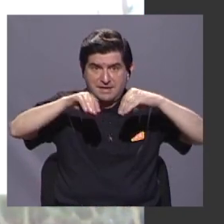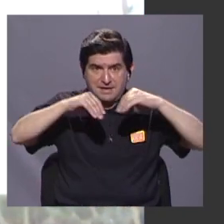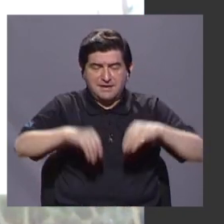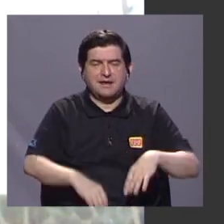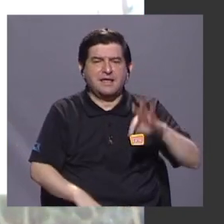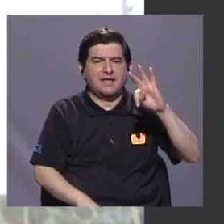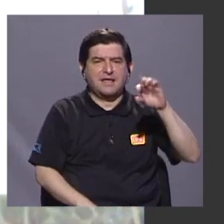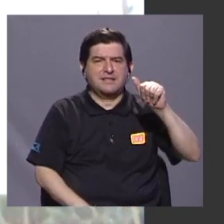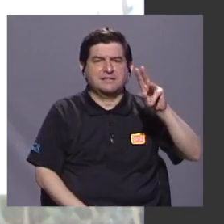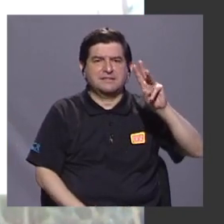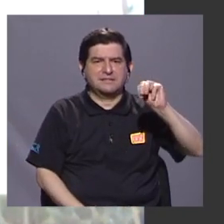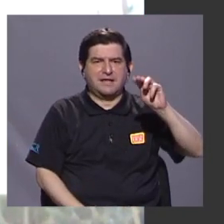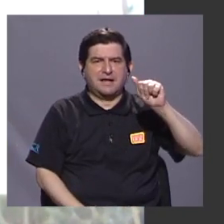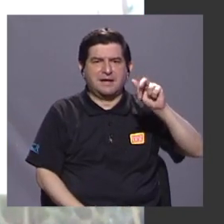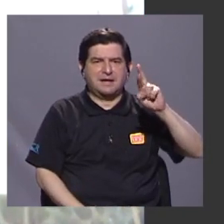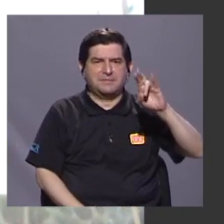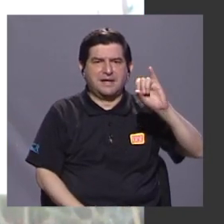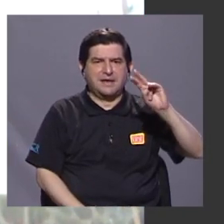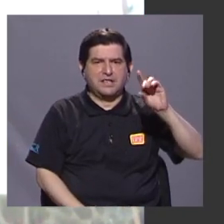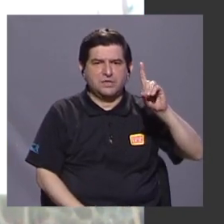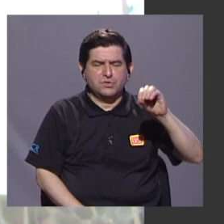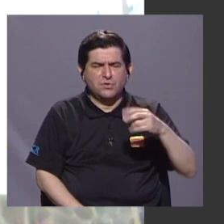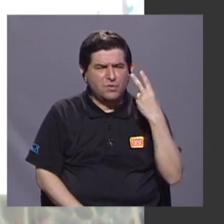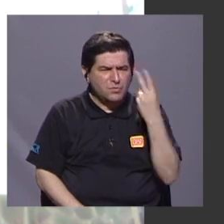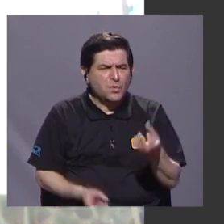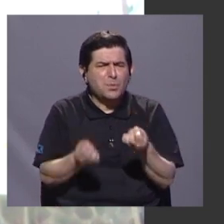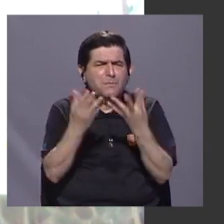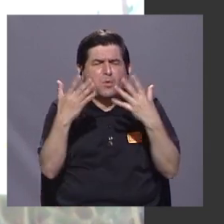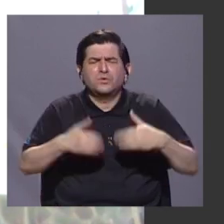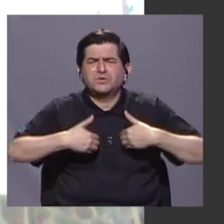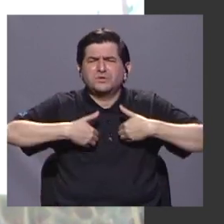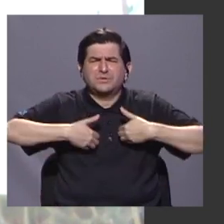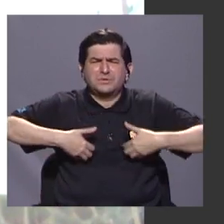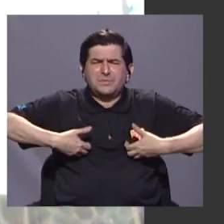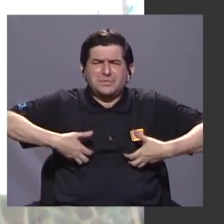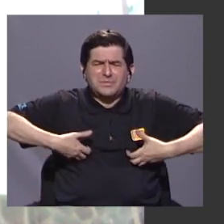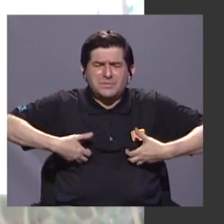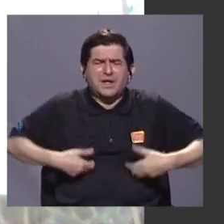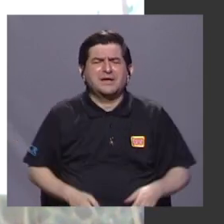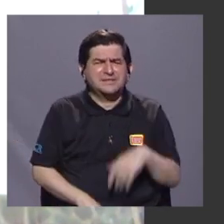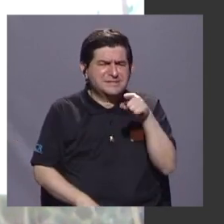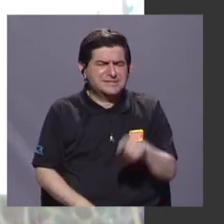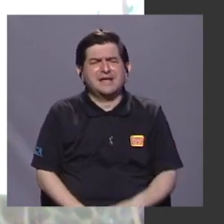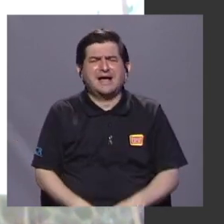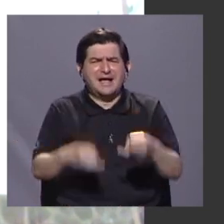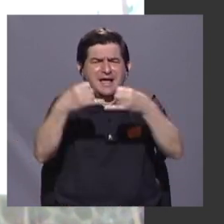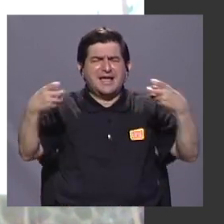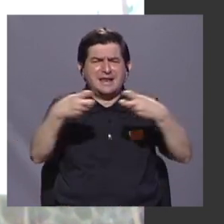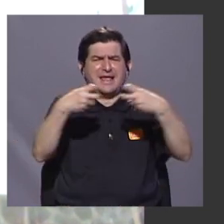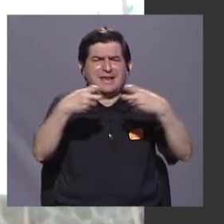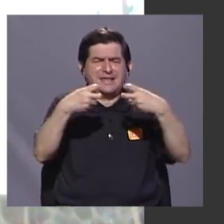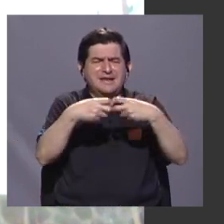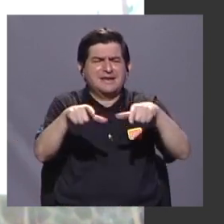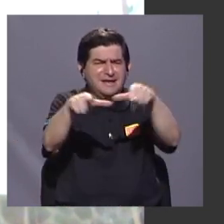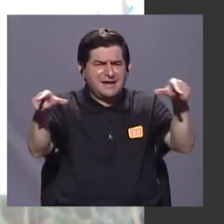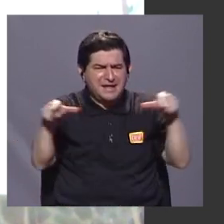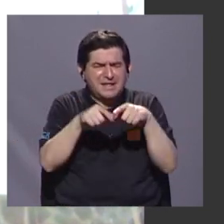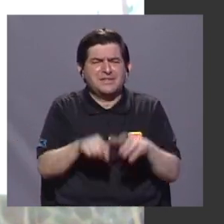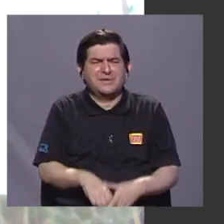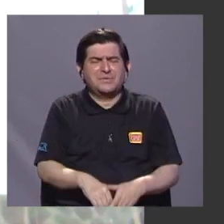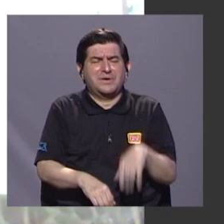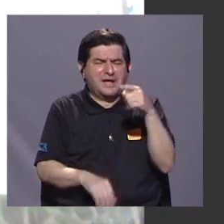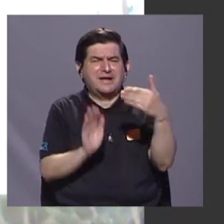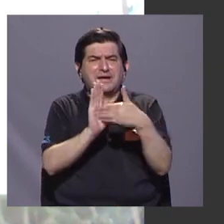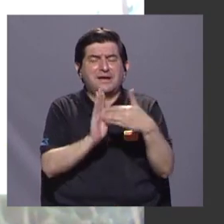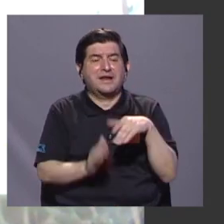cuántos monos estaban electrocutando en el cableado de Tamarindo. Y gracias a un amigo hizo un